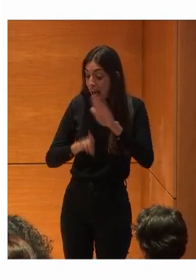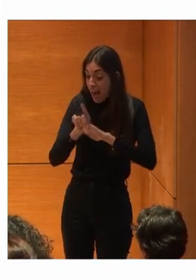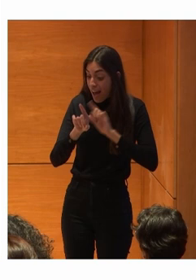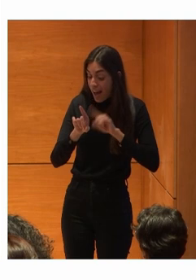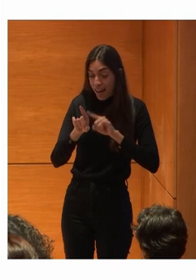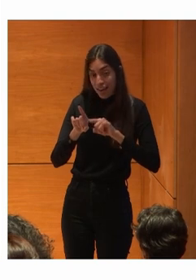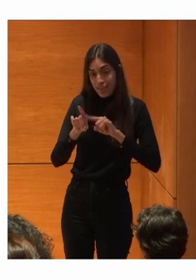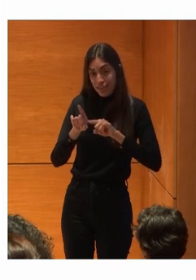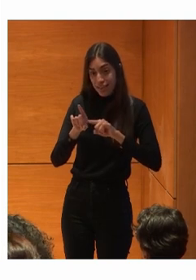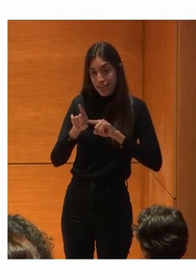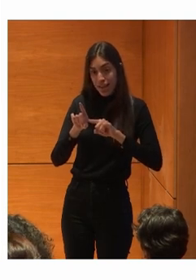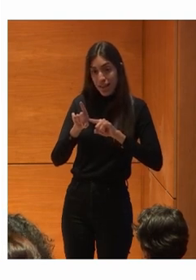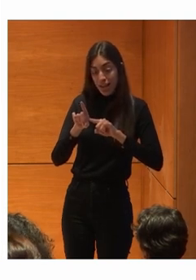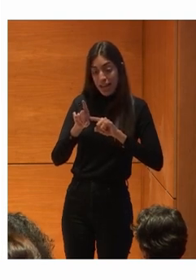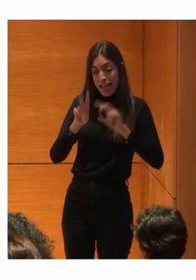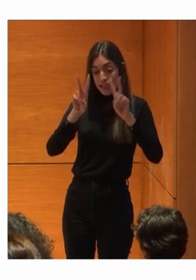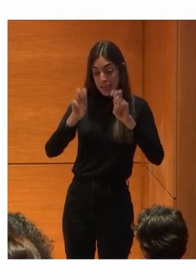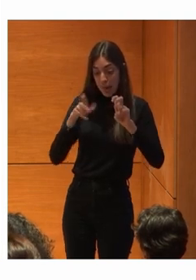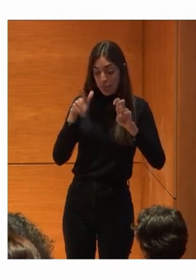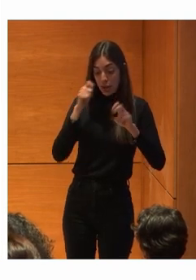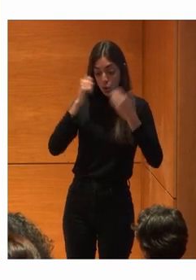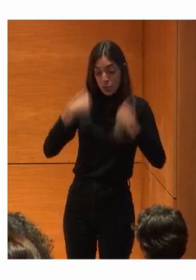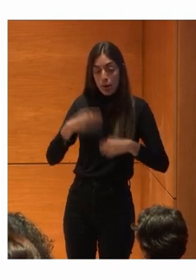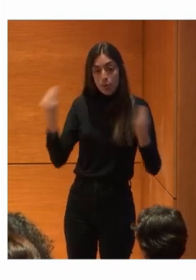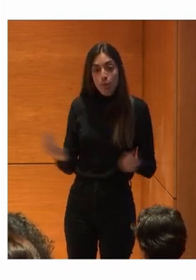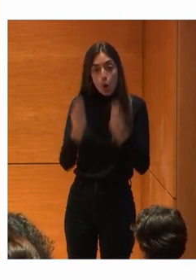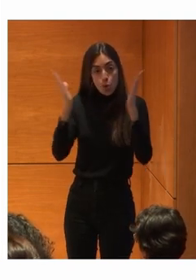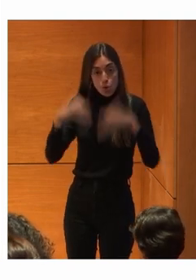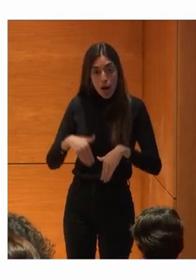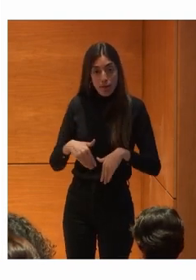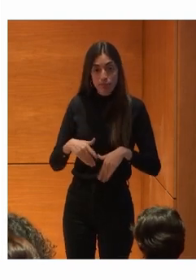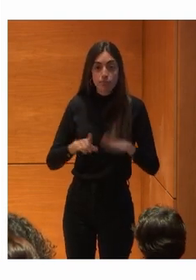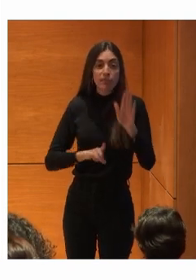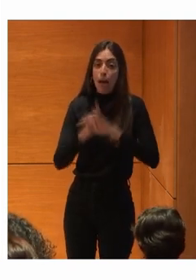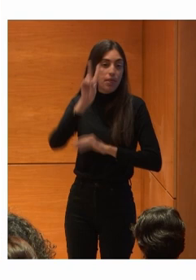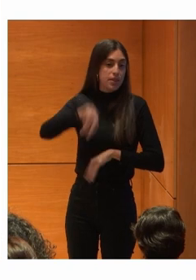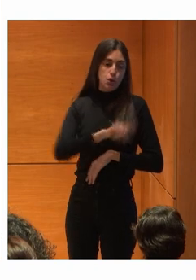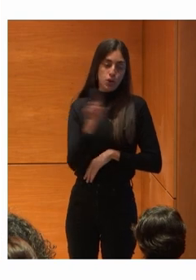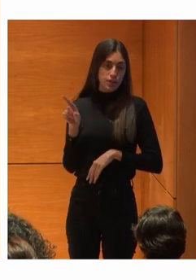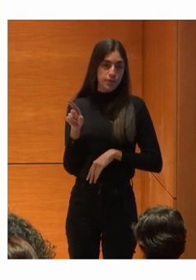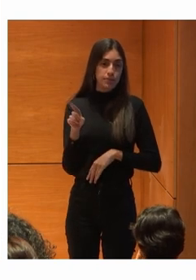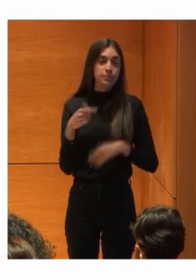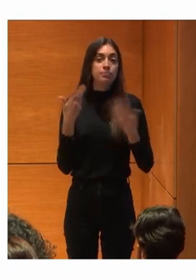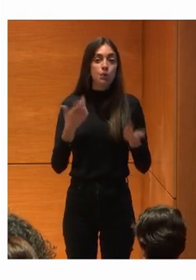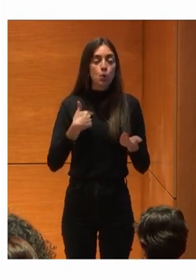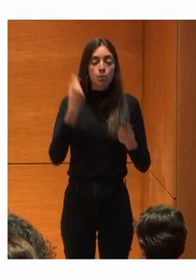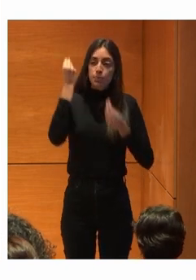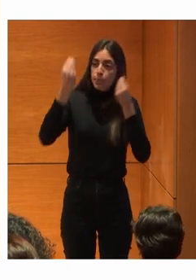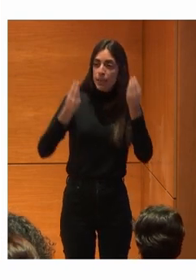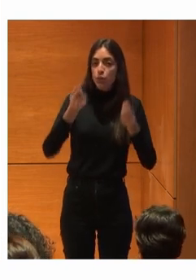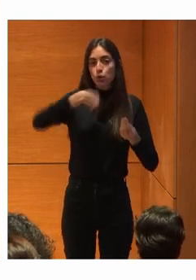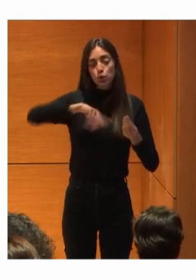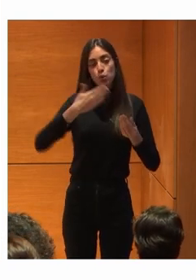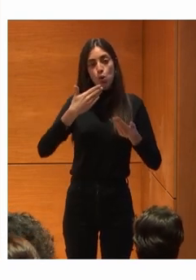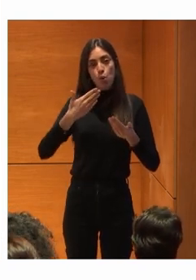mejora En términos de derechos humanos Y yo creo que estamos En ese sentido En